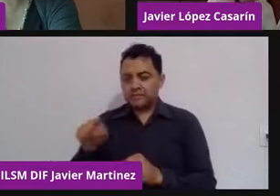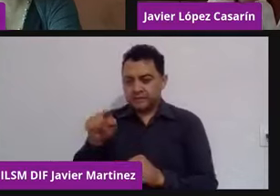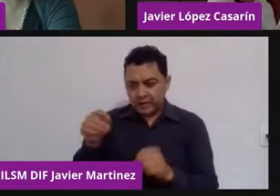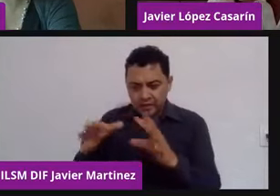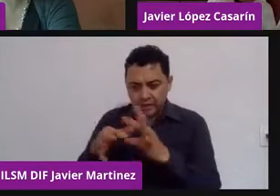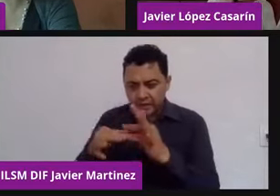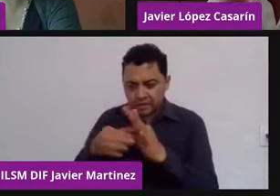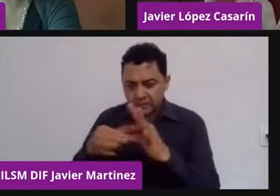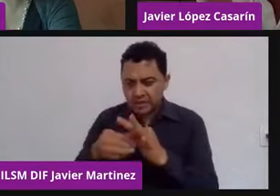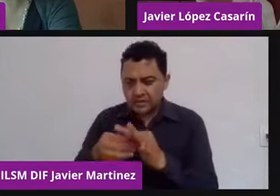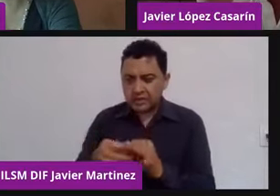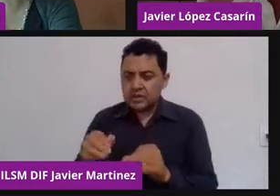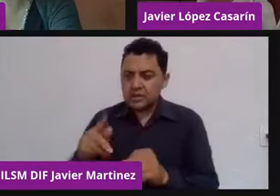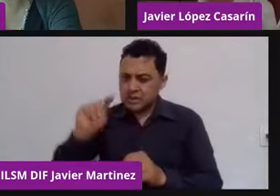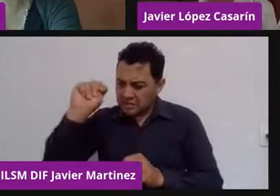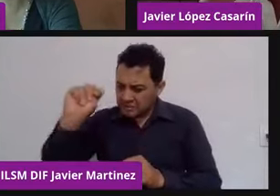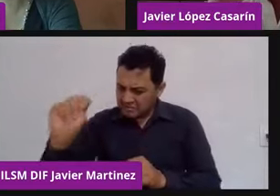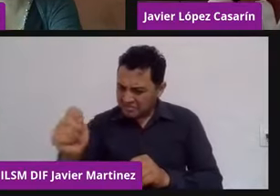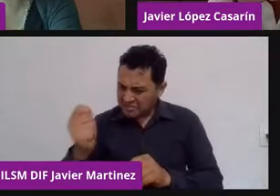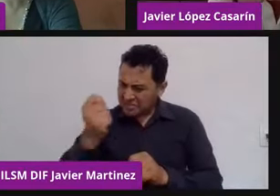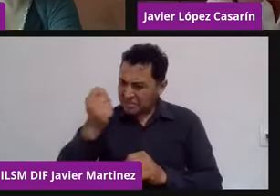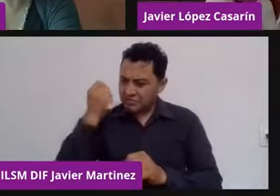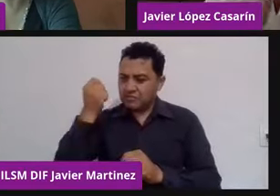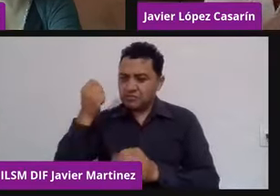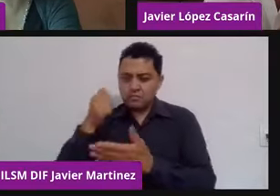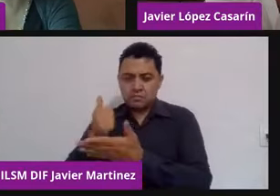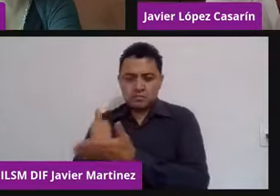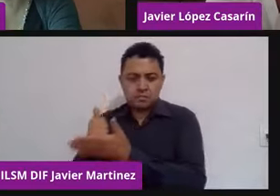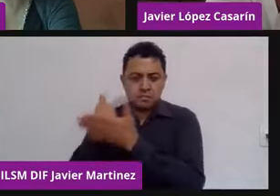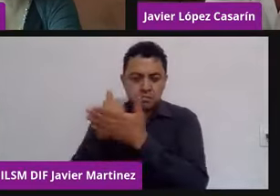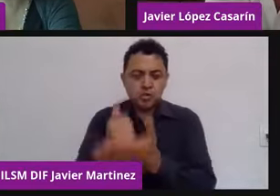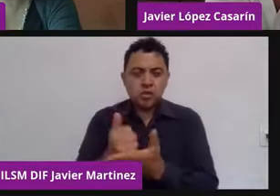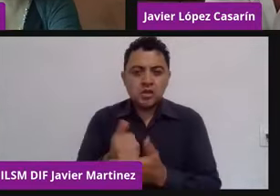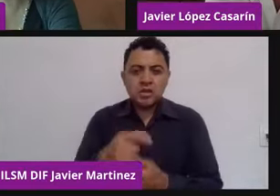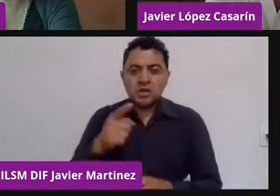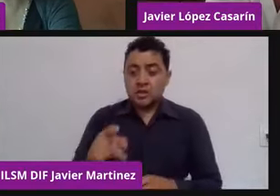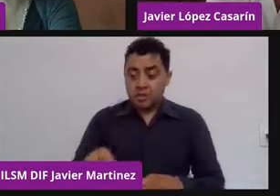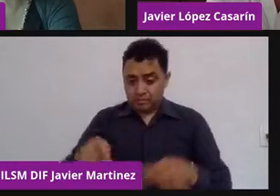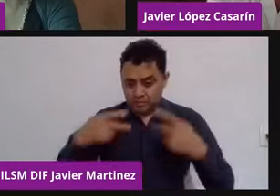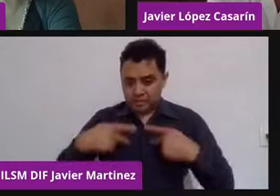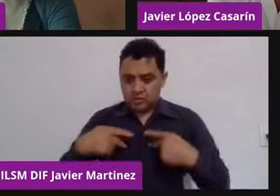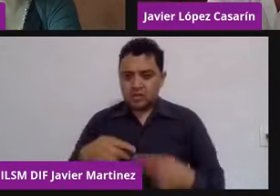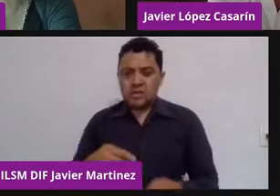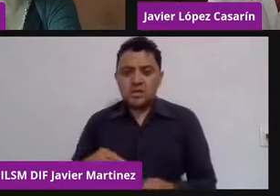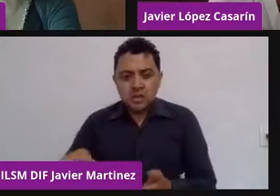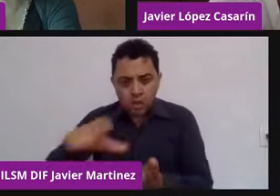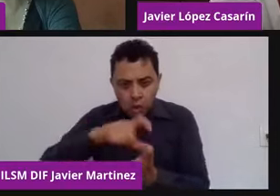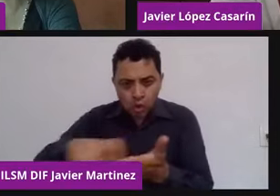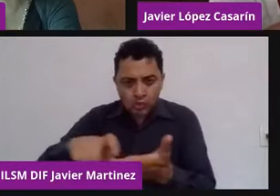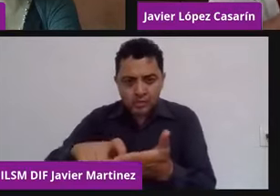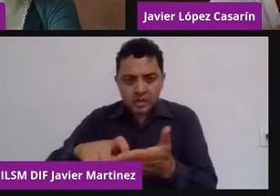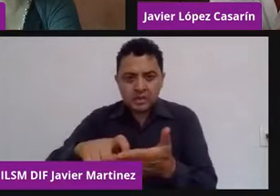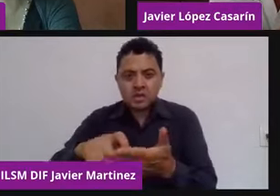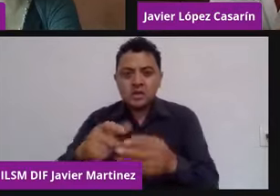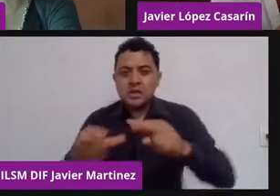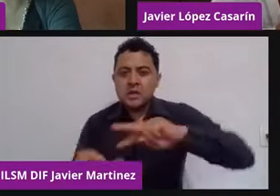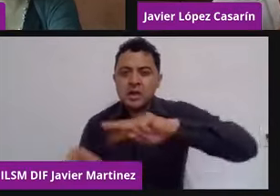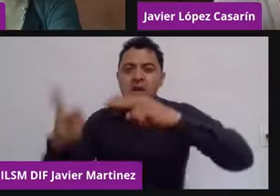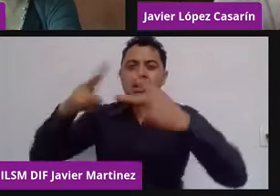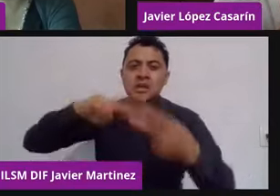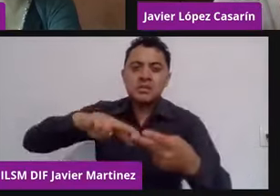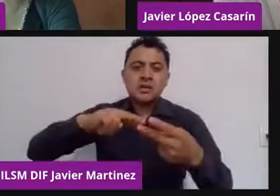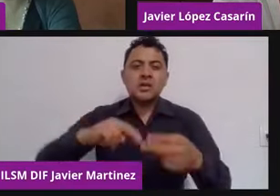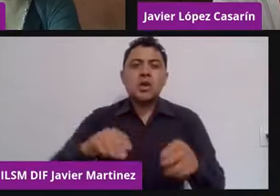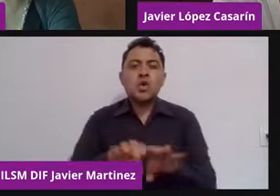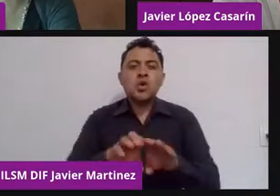acabaría siendo un productor. Entonces, de repente estamos hablando de temas de comportamientos que se predecían